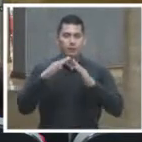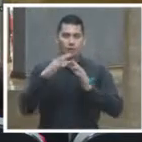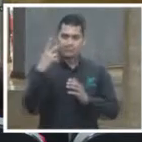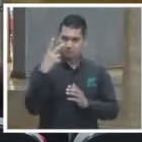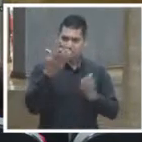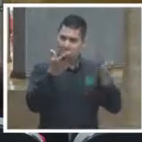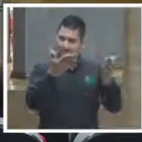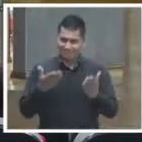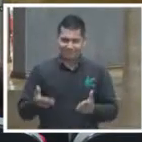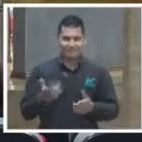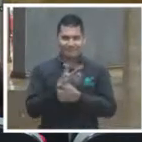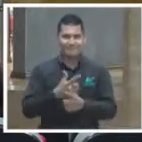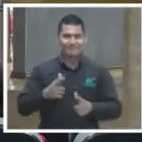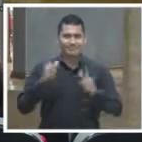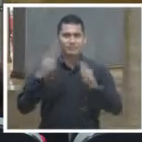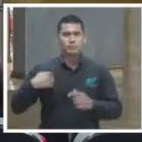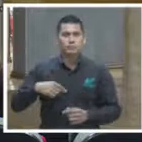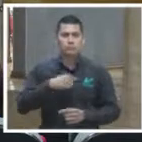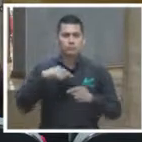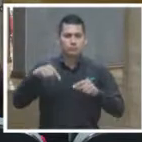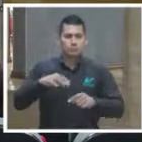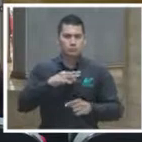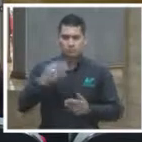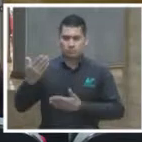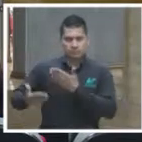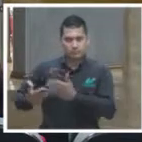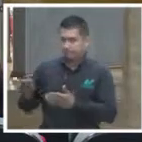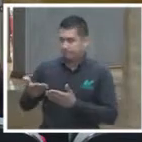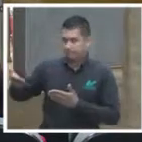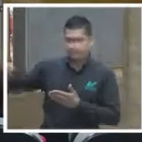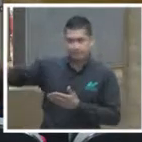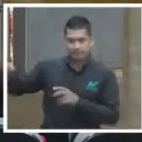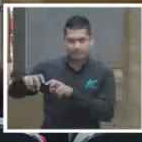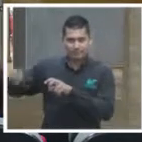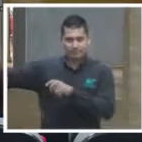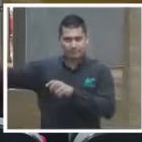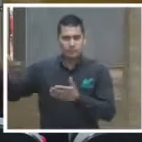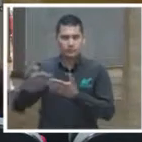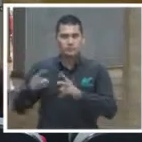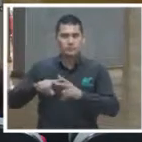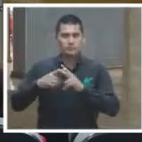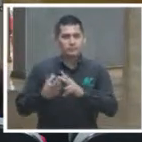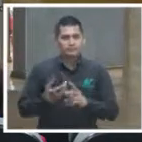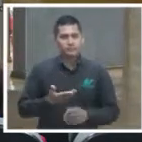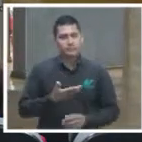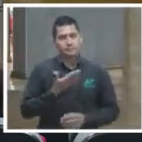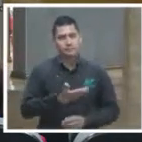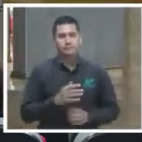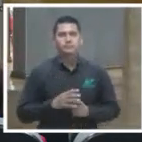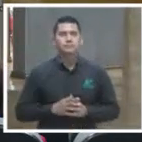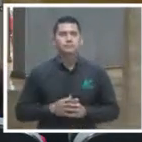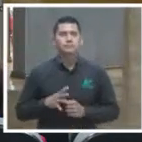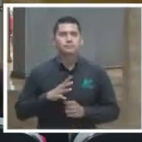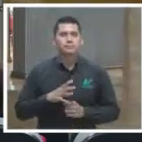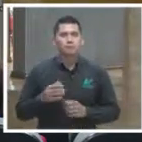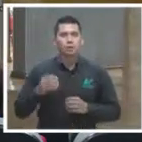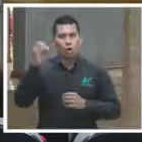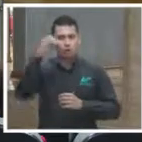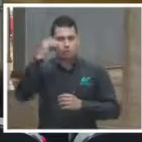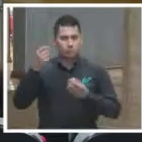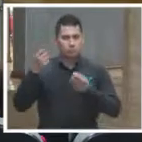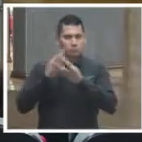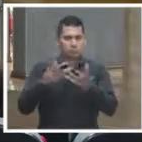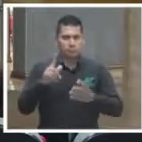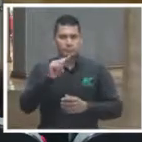en lo particular es muy grato para mí presentar al podio y en este caso daremos inicio al diálogo de los criterios judiciales de opinión pública y las